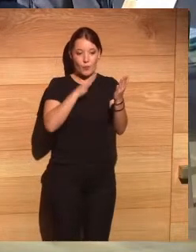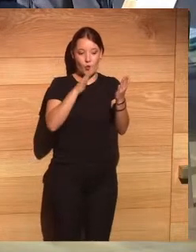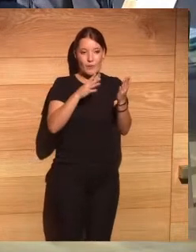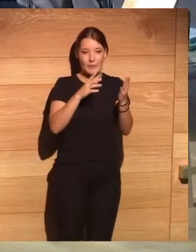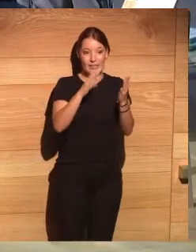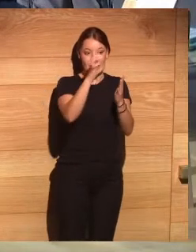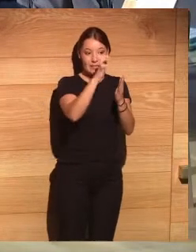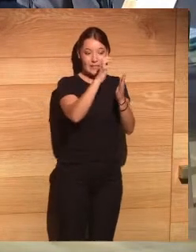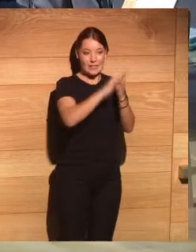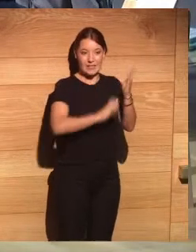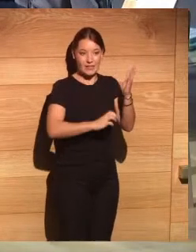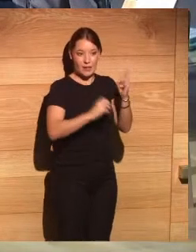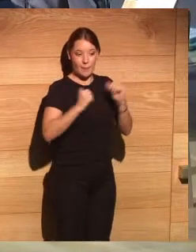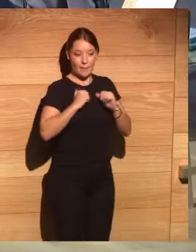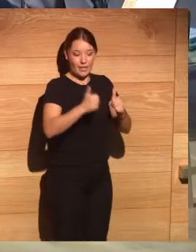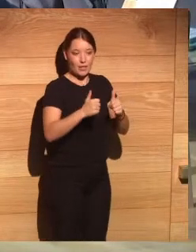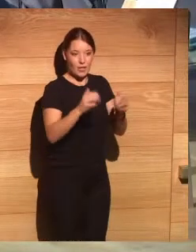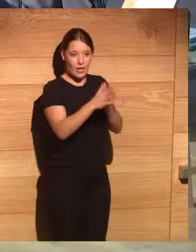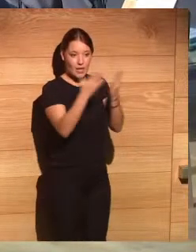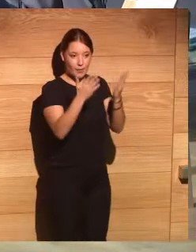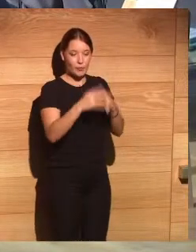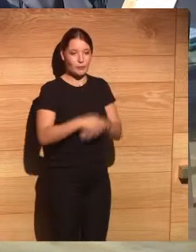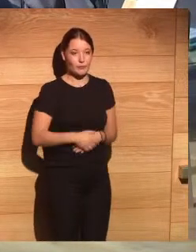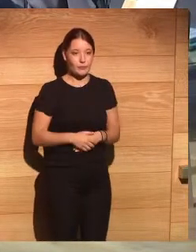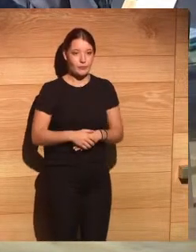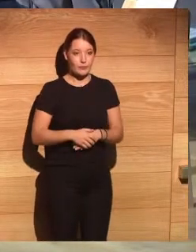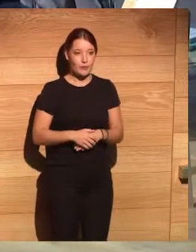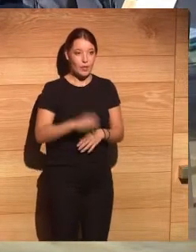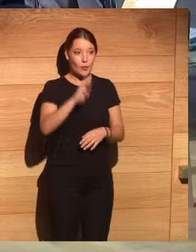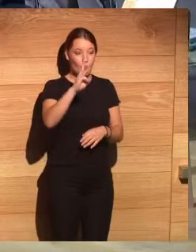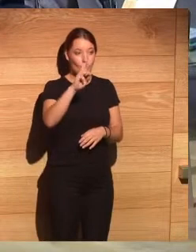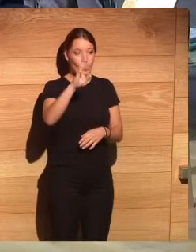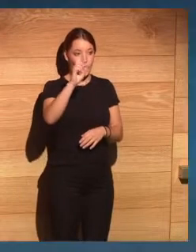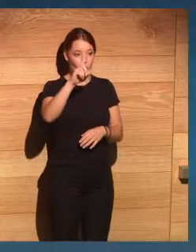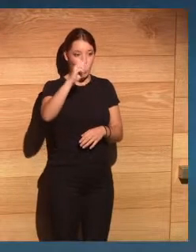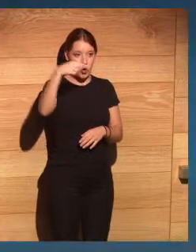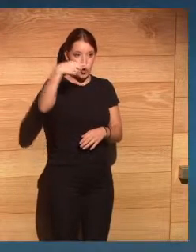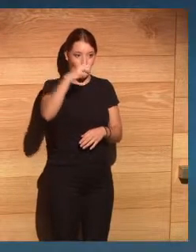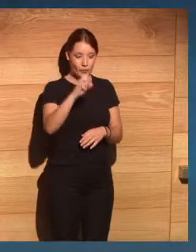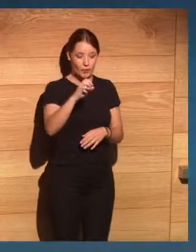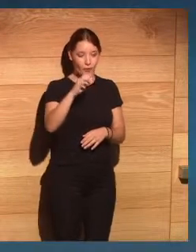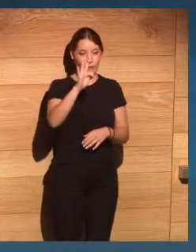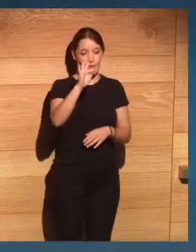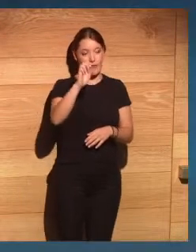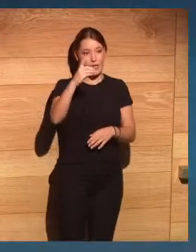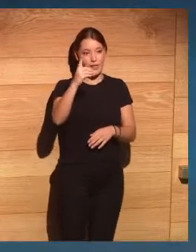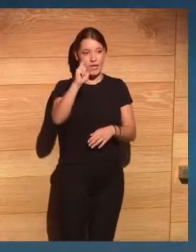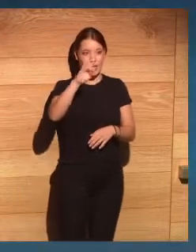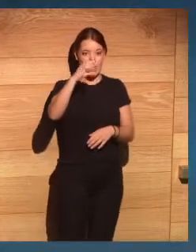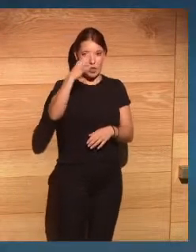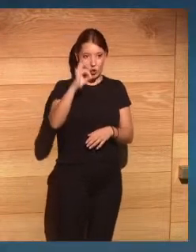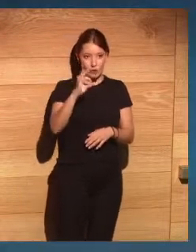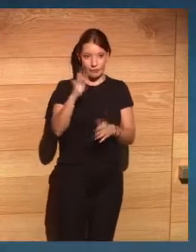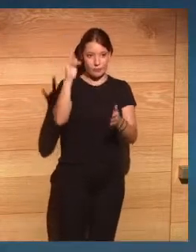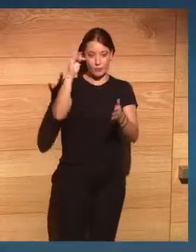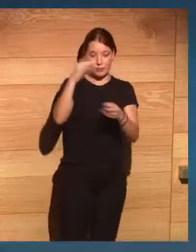y efectivamente como he dicho el prólogo lo ha hecho Federico Mayor Zaragoza un primer capítulo